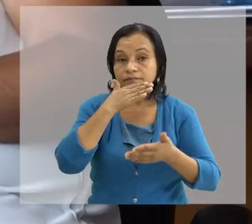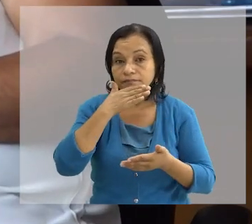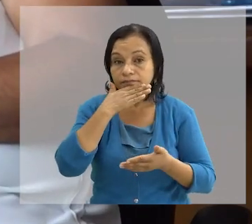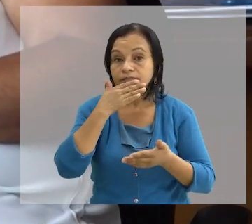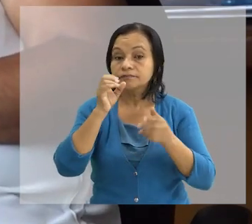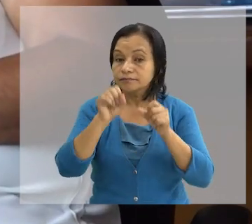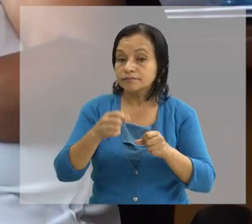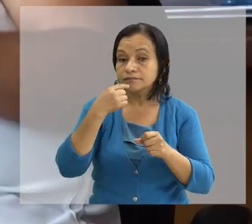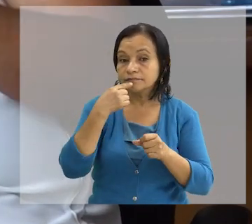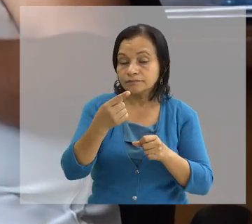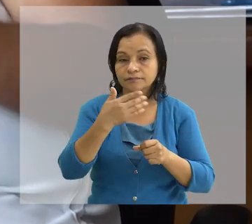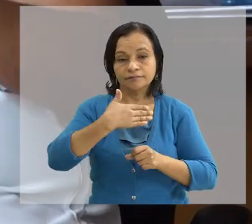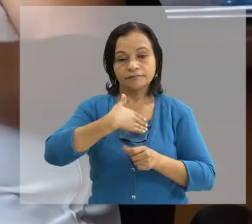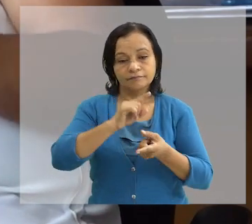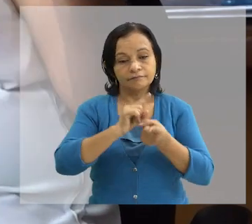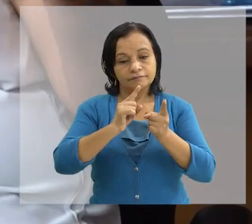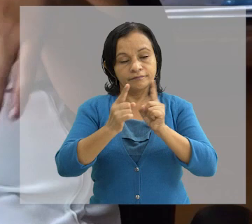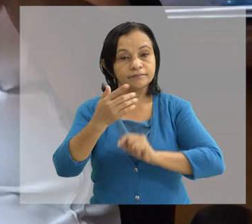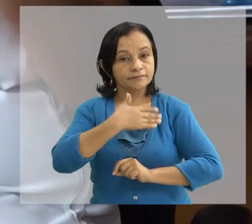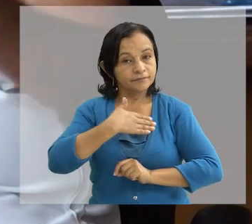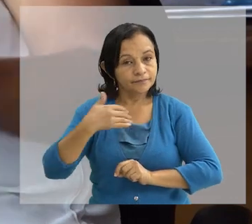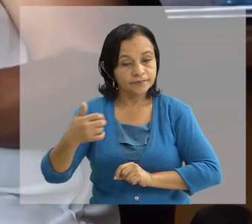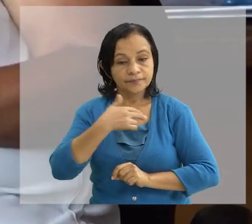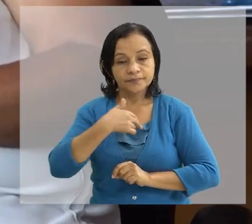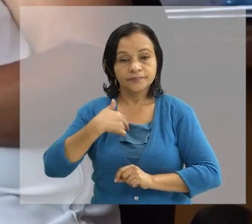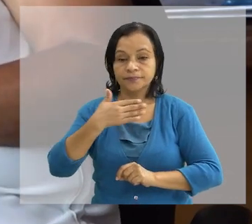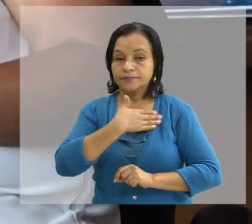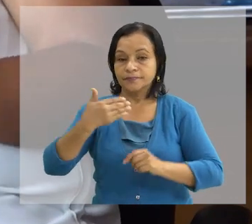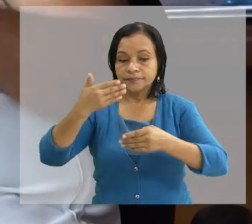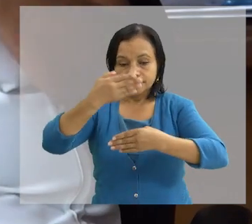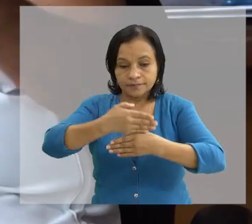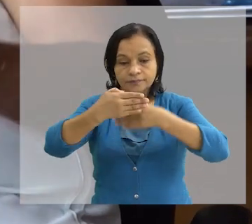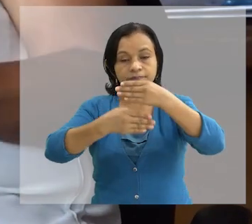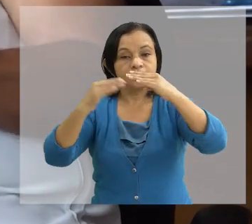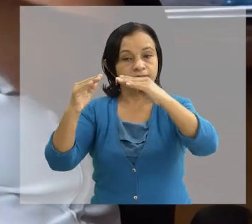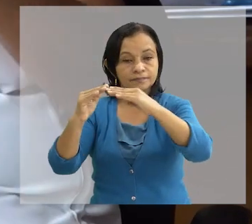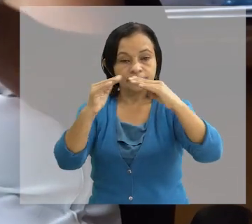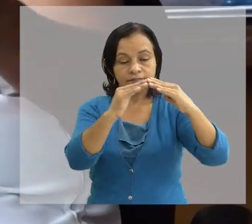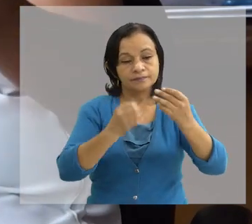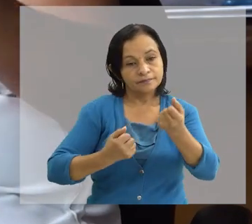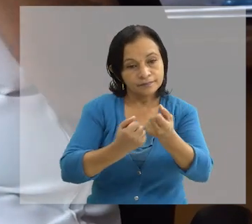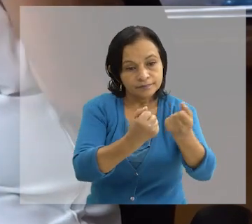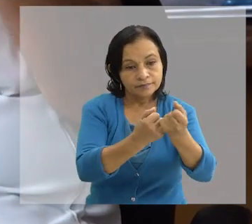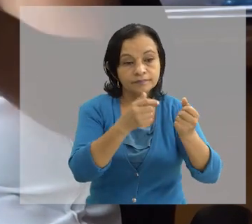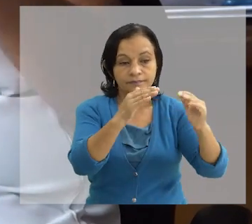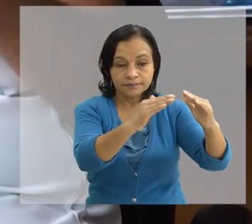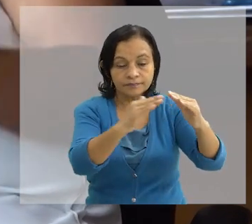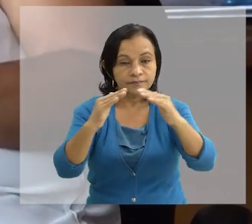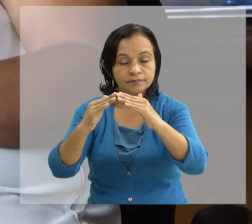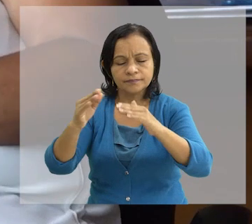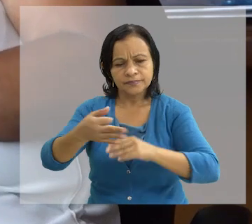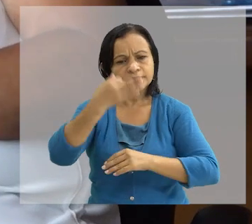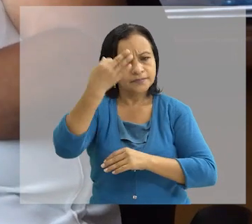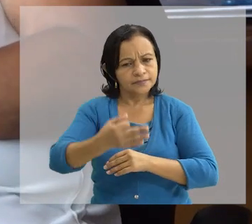Y poder venir mejorando cada día Es de construir viviendas seguras Es de apoyar a la gente Que tenga en verdad Sus espacios